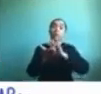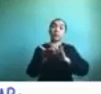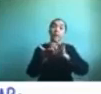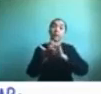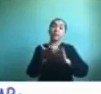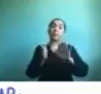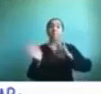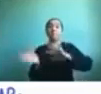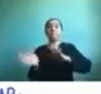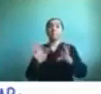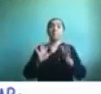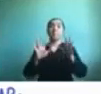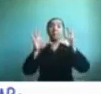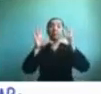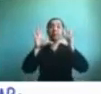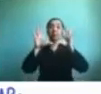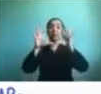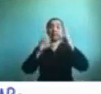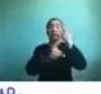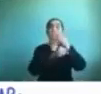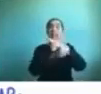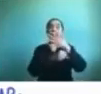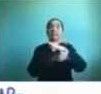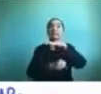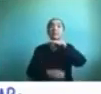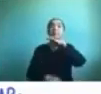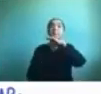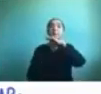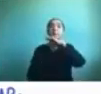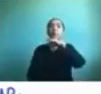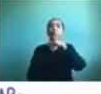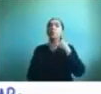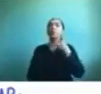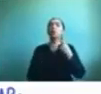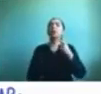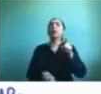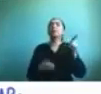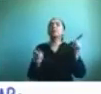y 15 minutos ¿por qué este tiempo?